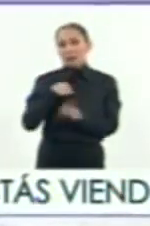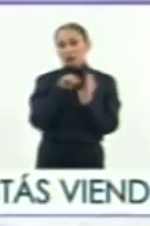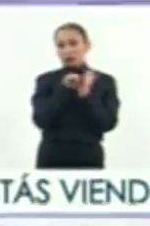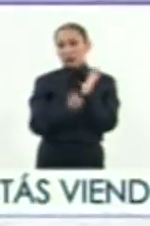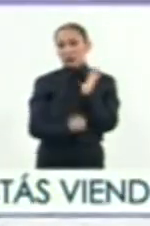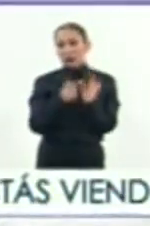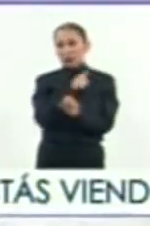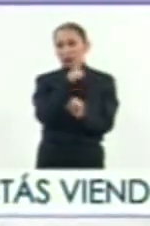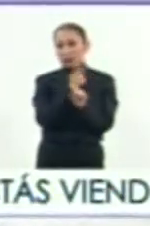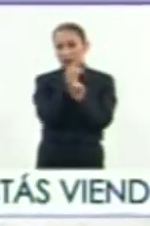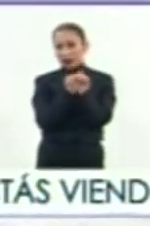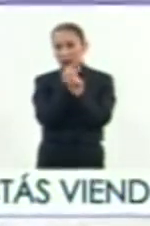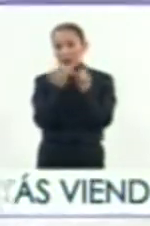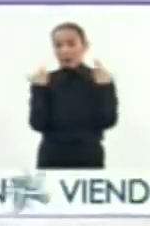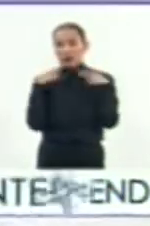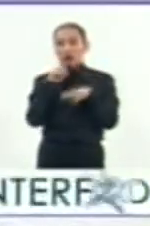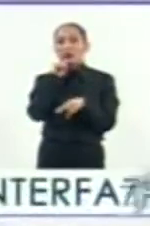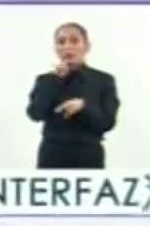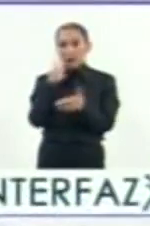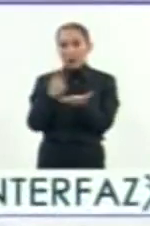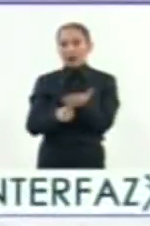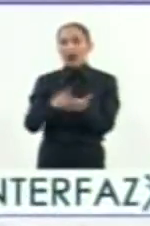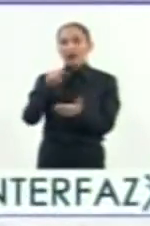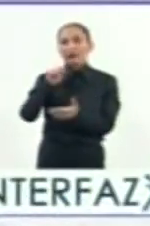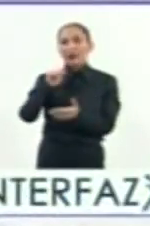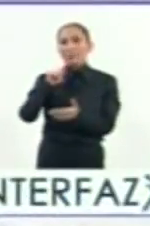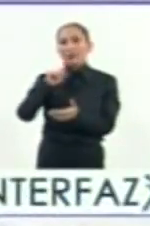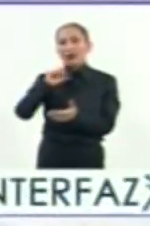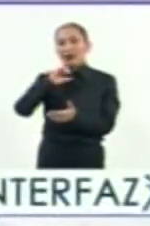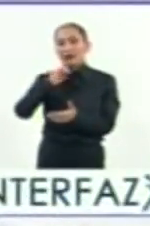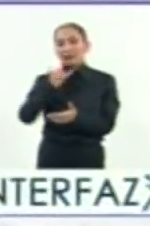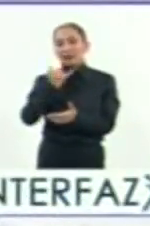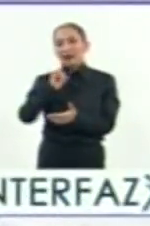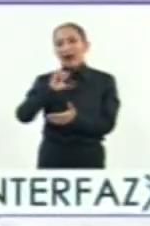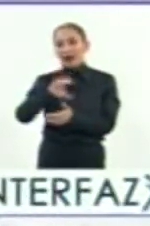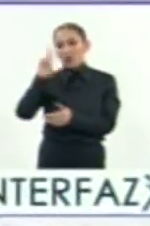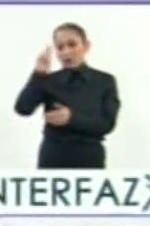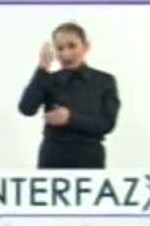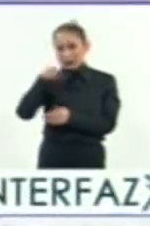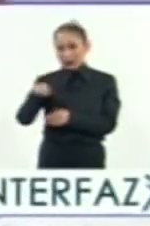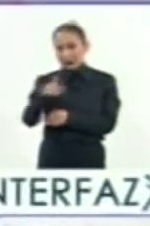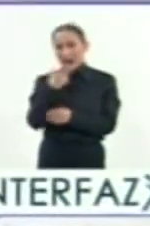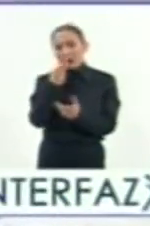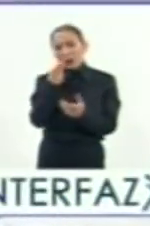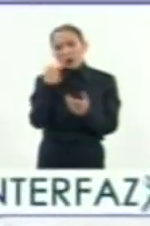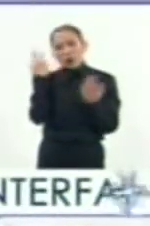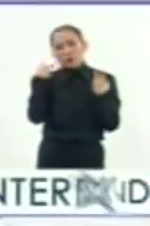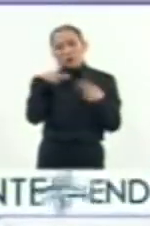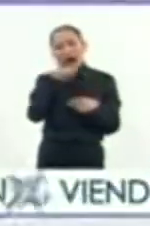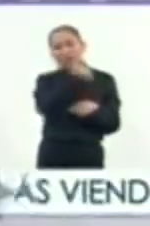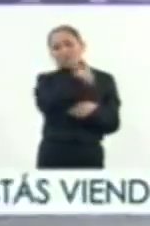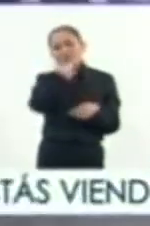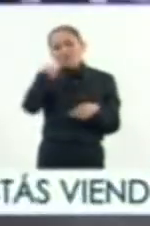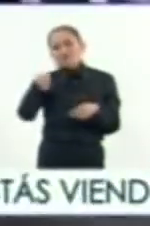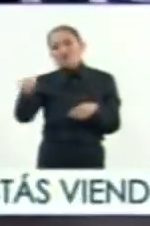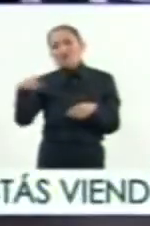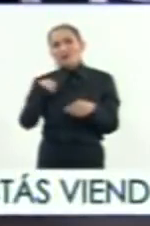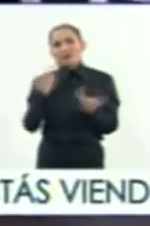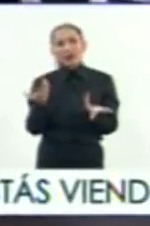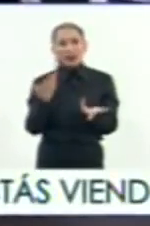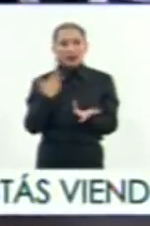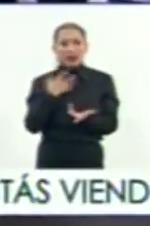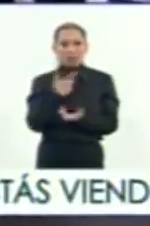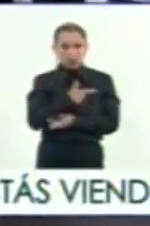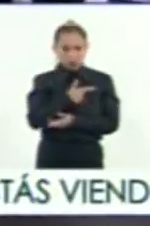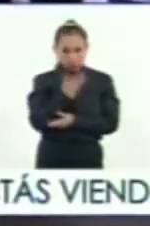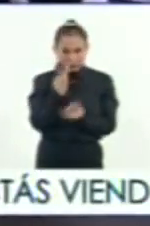Nacional de Investigadores y profesor también de la Universidad del Tepeyac, con quien hablaremos de la ruta geográfica. Arturo, por estar con nosotros, un